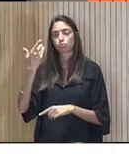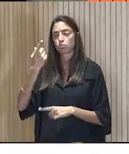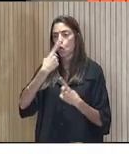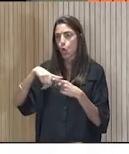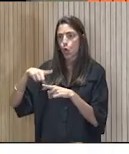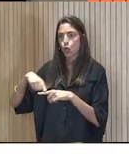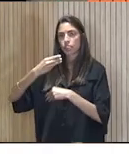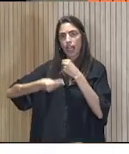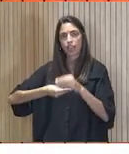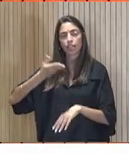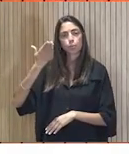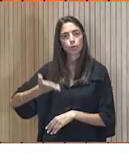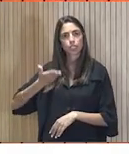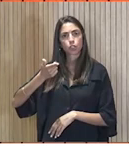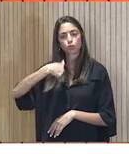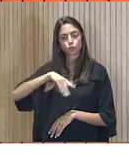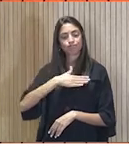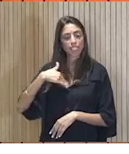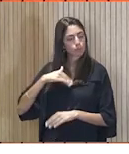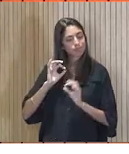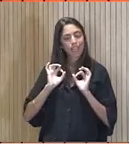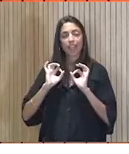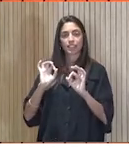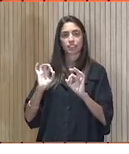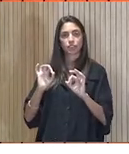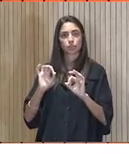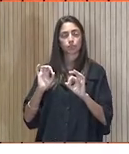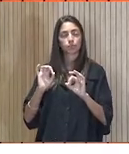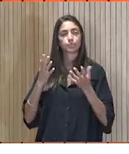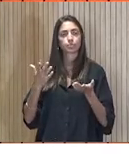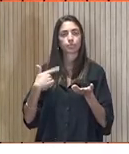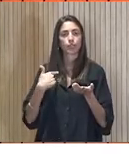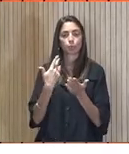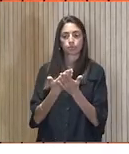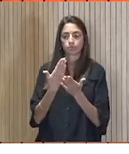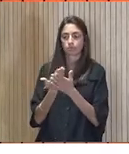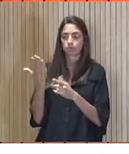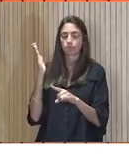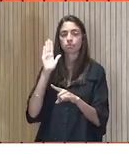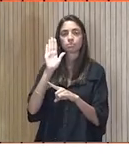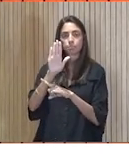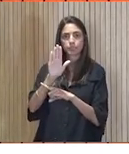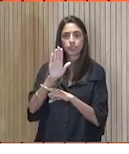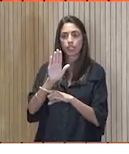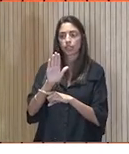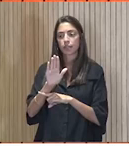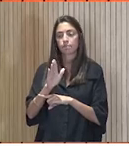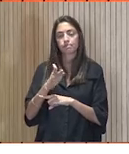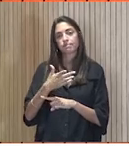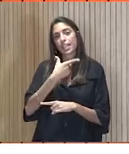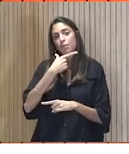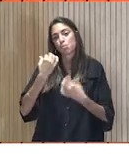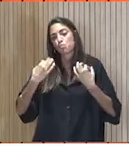Y eso pretendimos, pretendimos poner en conocimiento, dar, modestamente si quiera, pero publicidad,